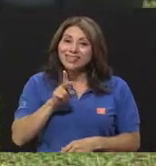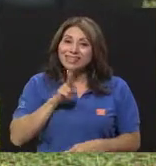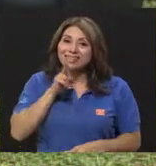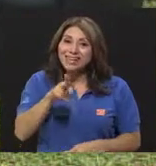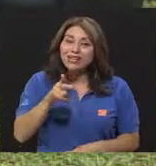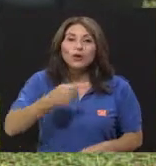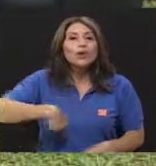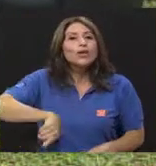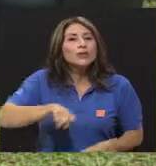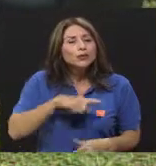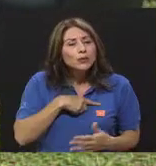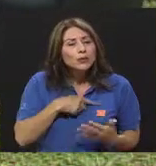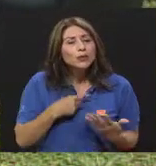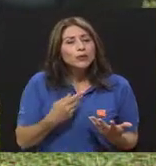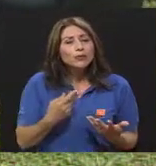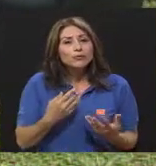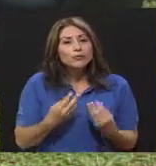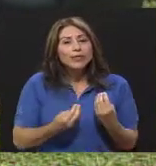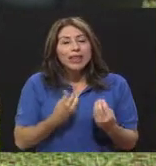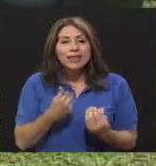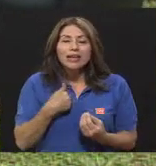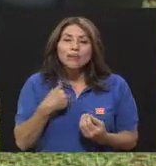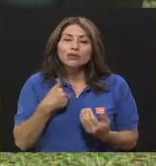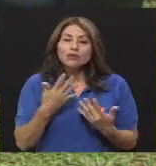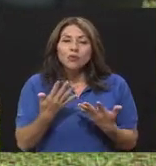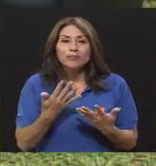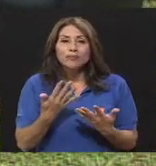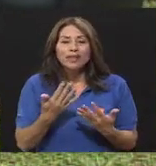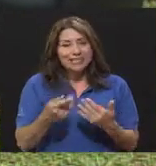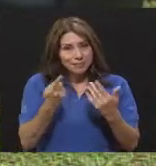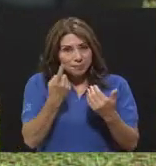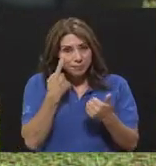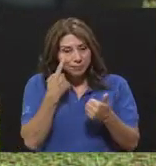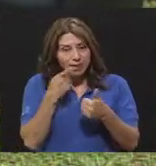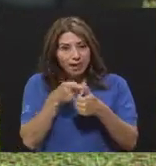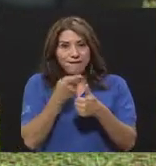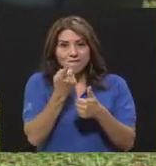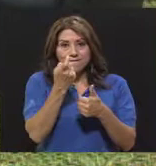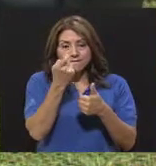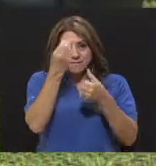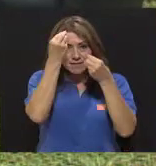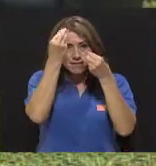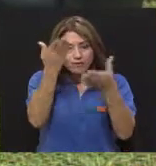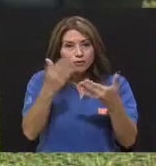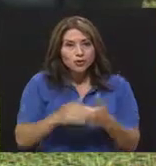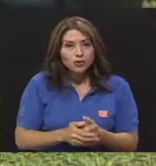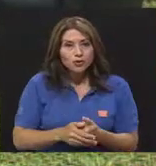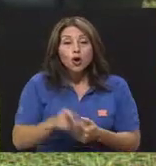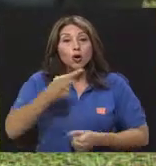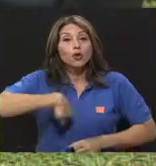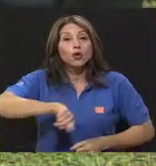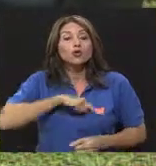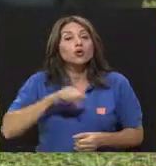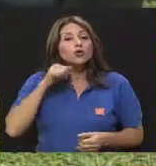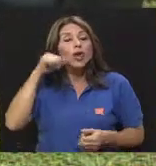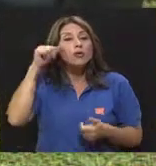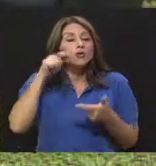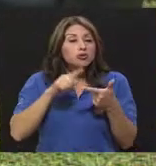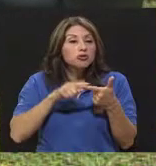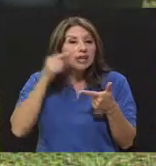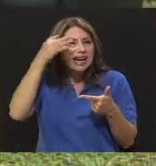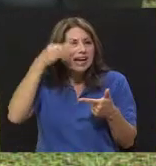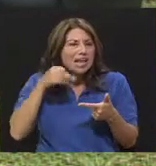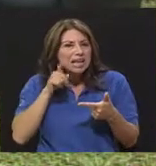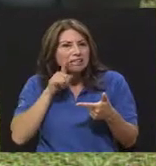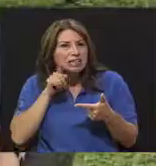El problema es que es una mezcla de desinformación, el tabú que manejamos los adultos, más la exposición que tienen los